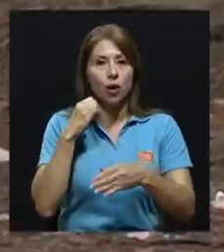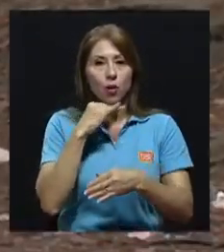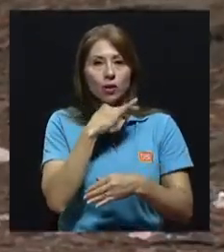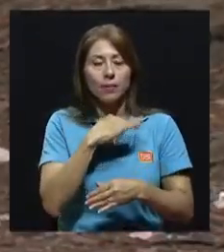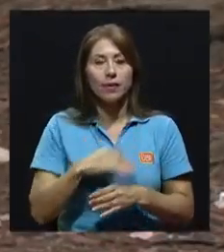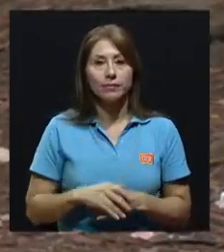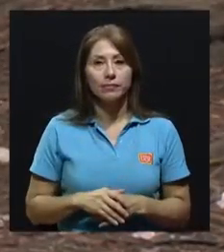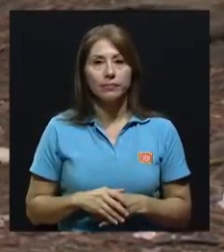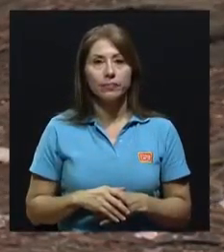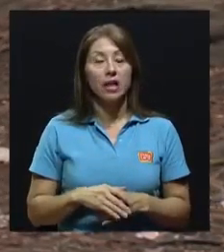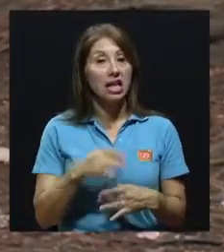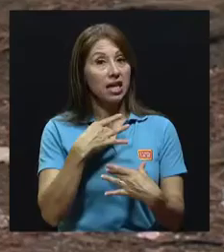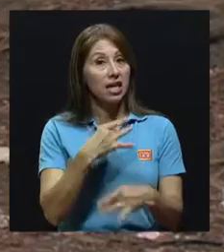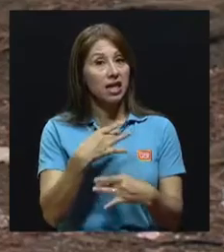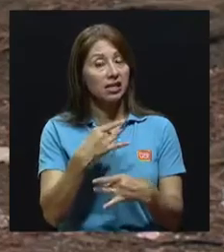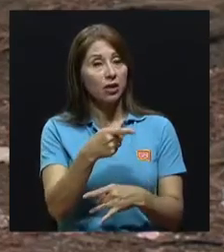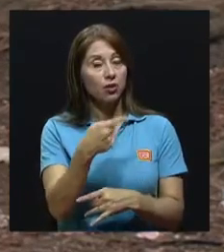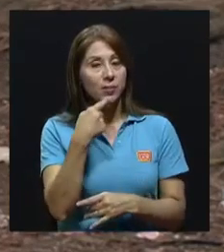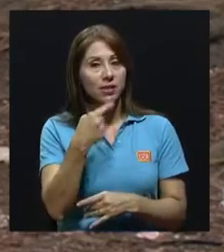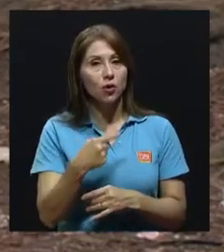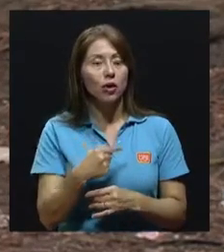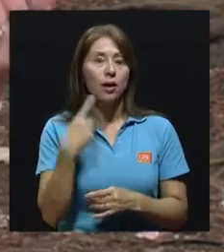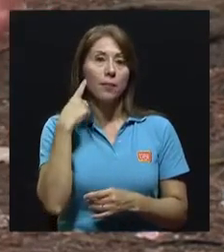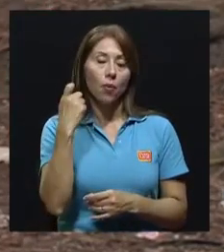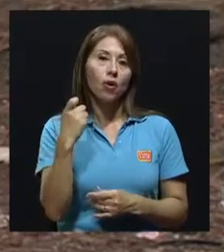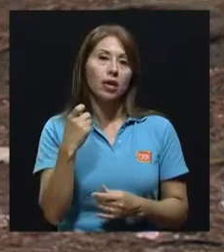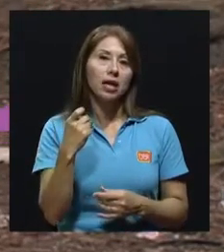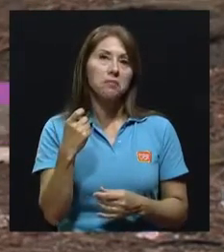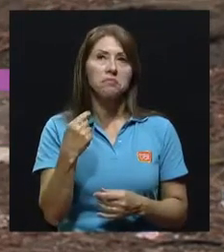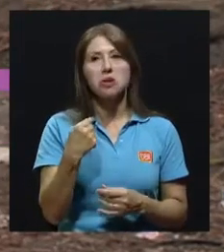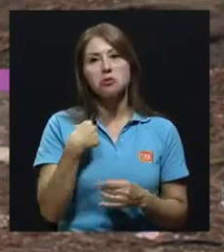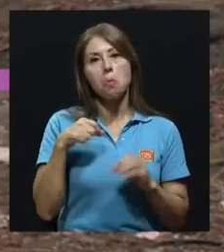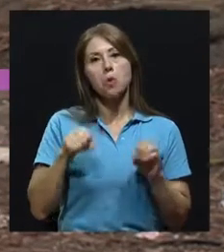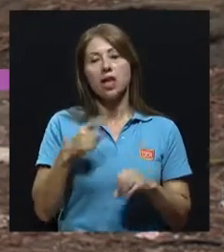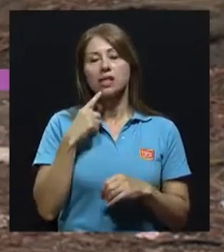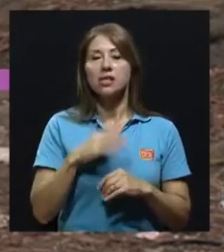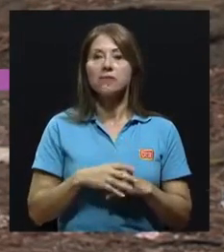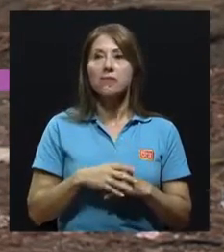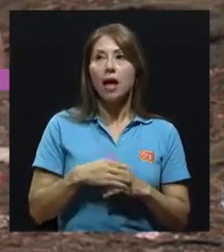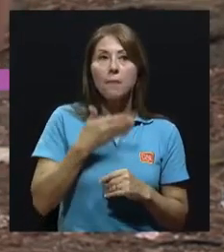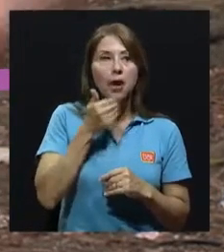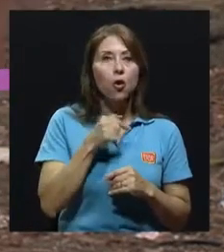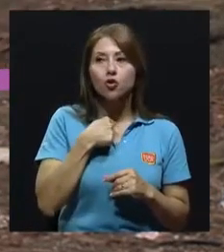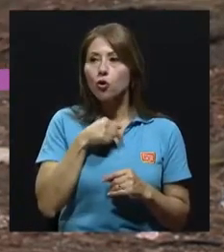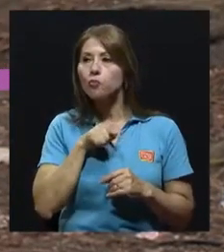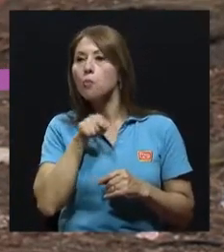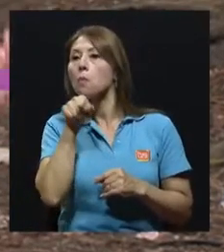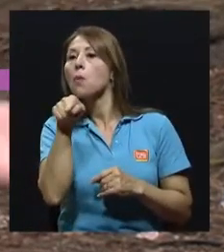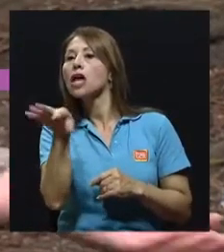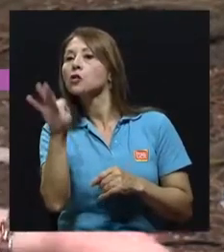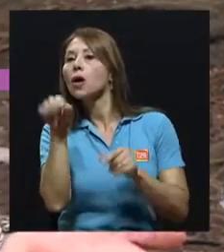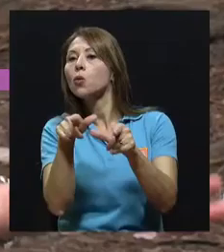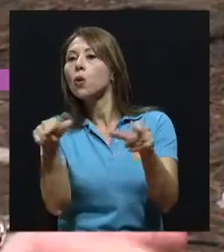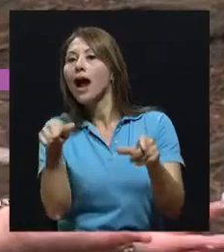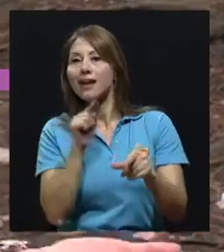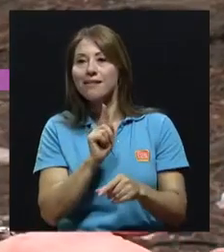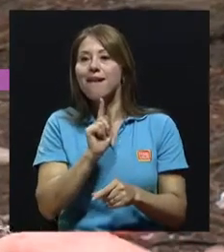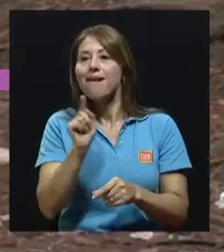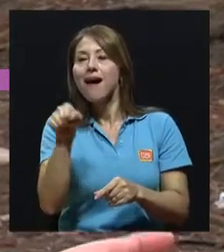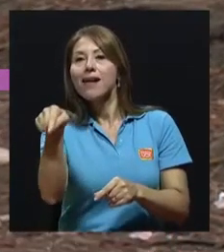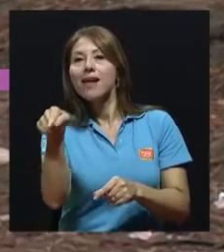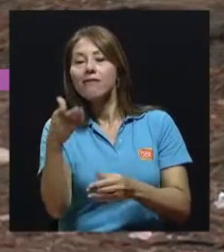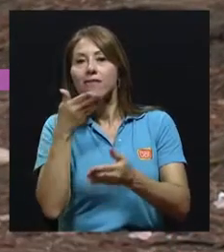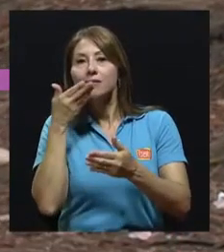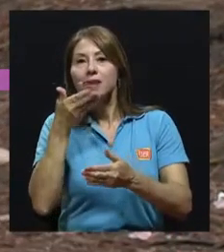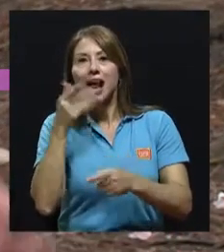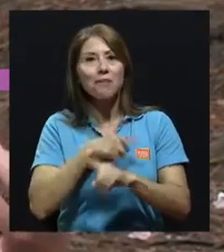Qué interesante eso que usted menciona, Félix, porque definitivamente uno podría decir, bueno, voy a escoger este lugar y aquí no voy a respirar, pero no se puede hacer